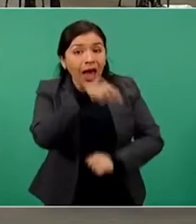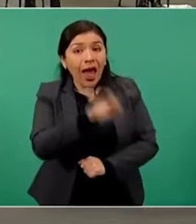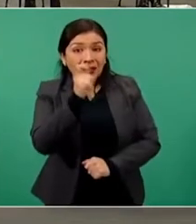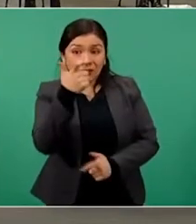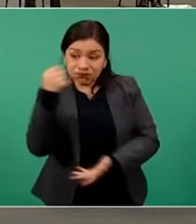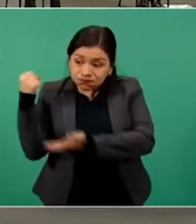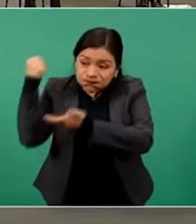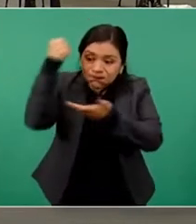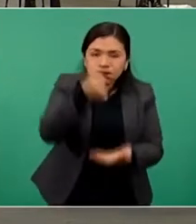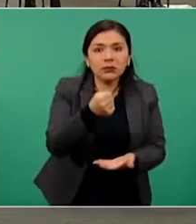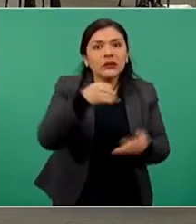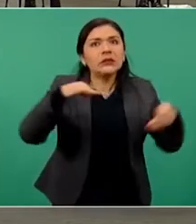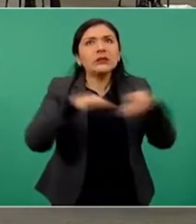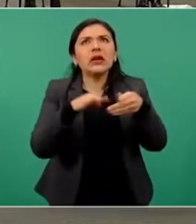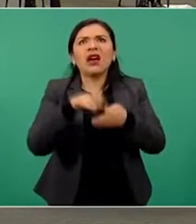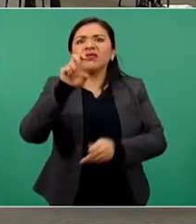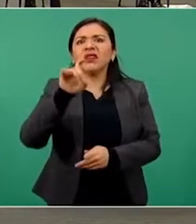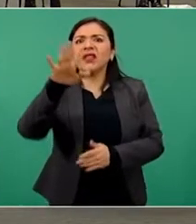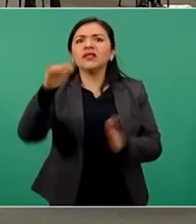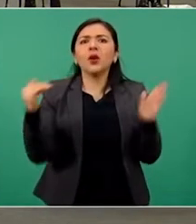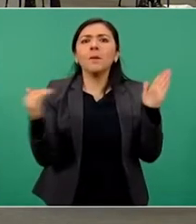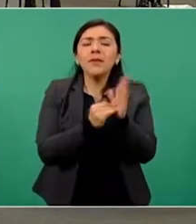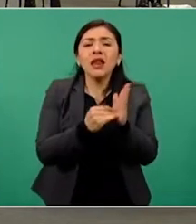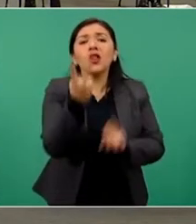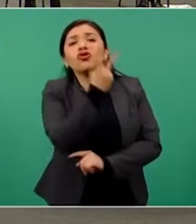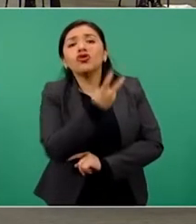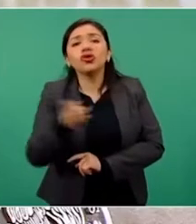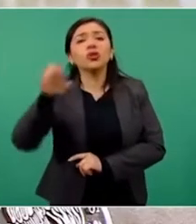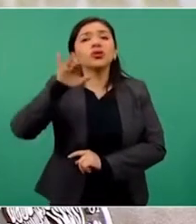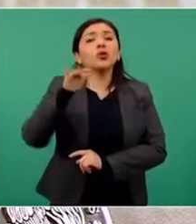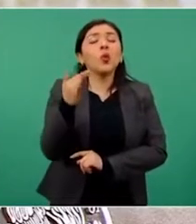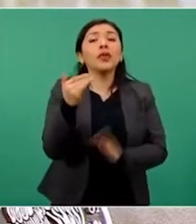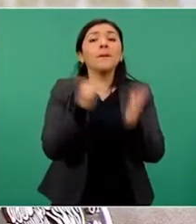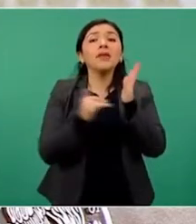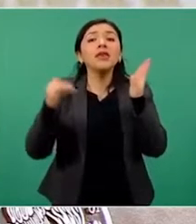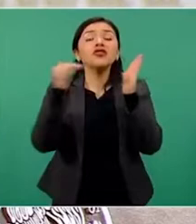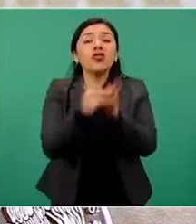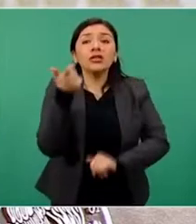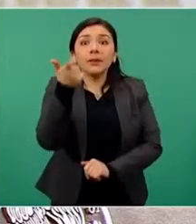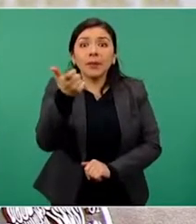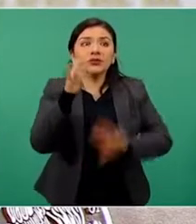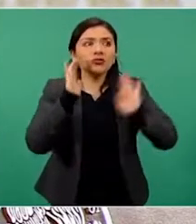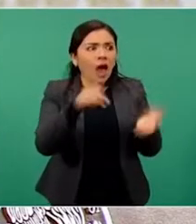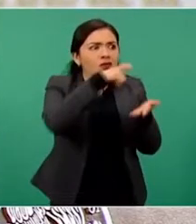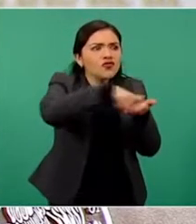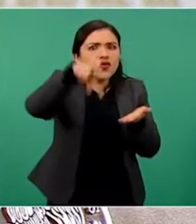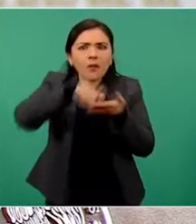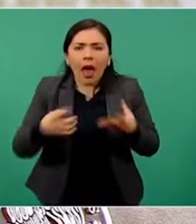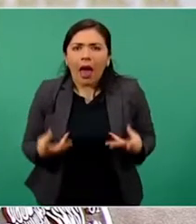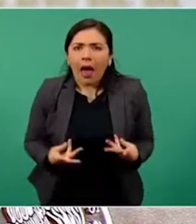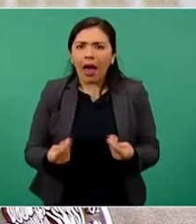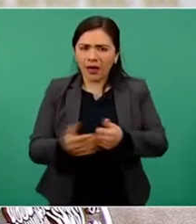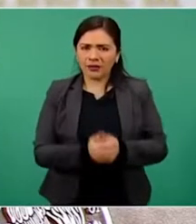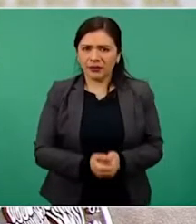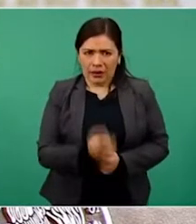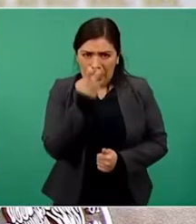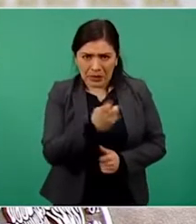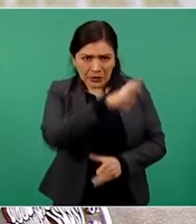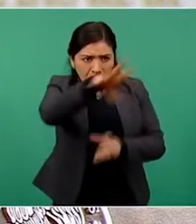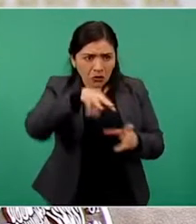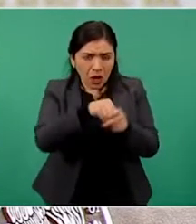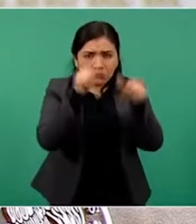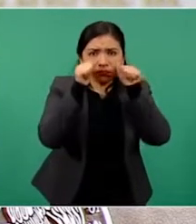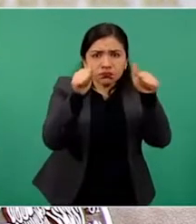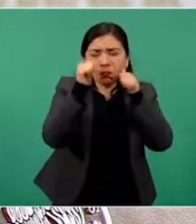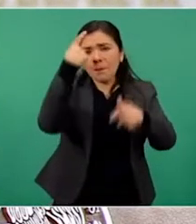inversión de más de 35 mil 250 millones de pesos, con lo que se dio cobertura, entre